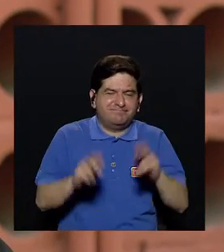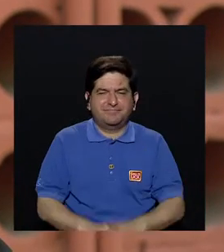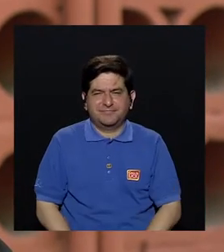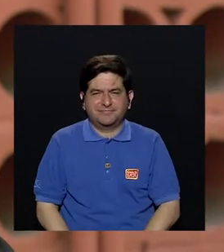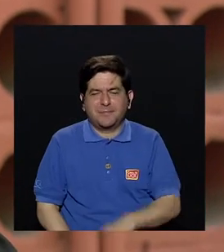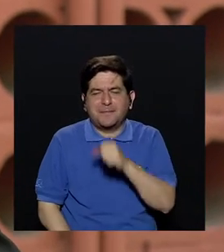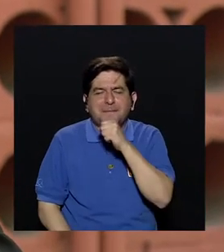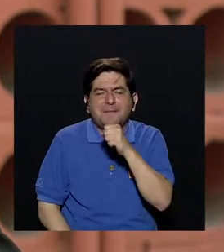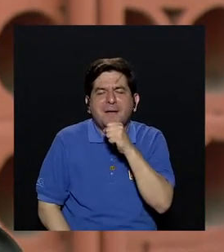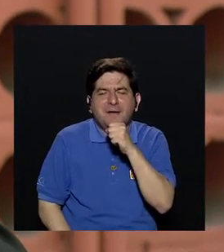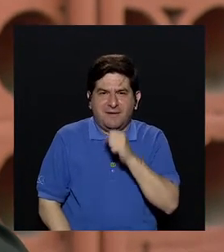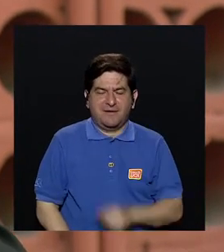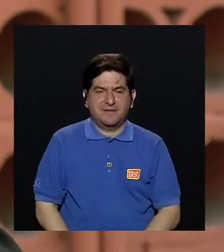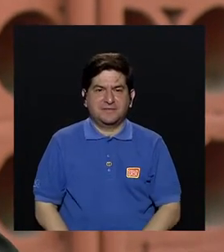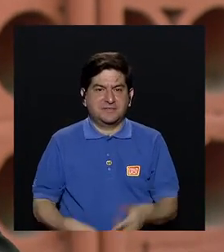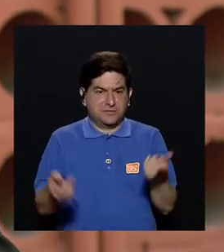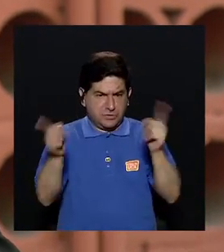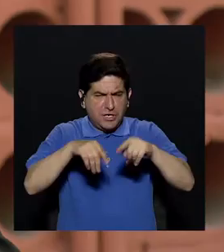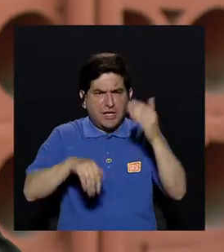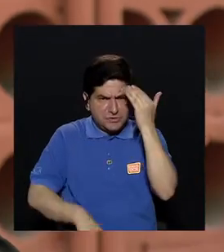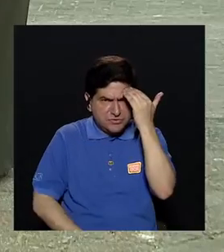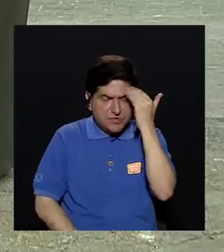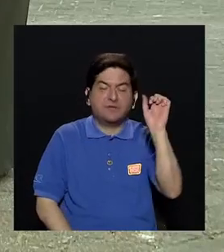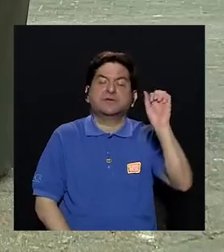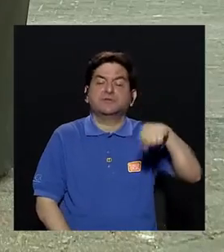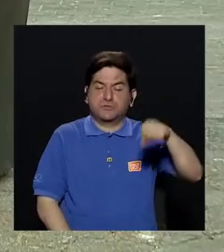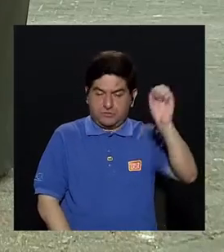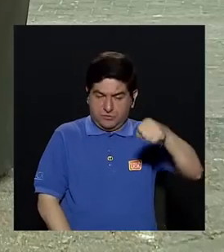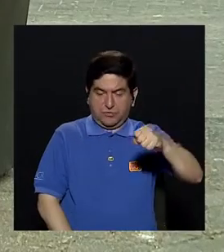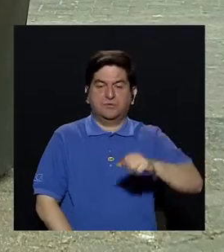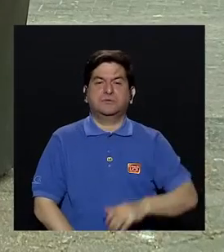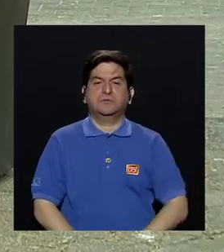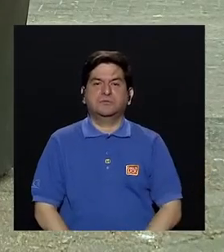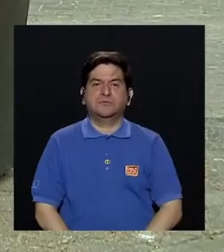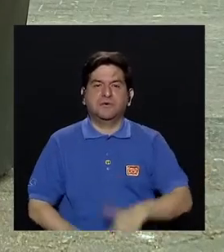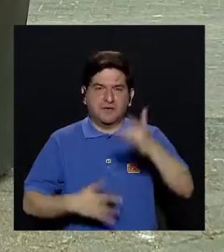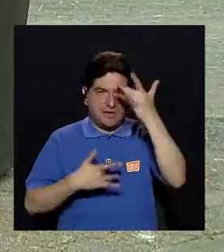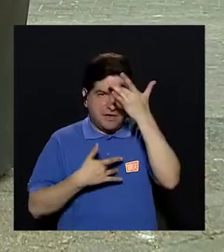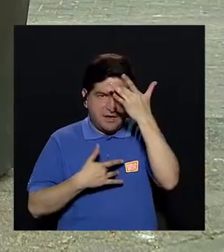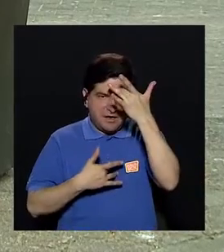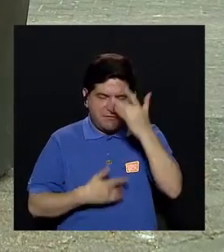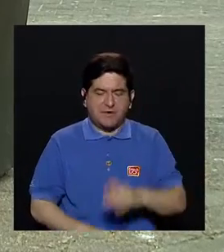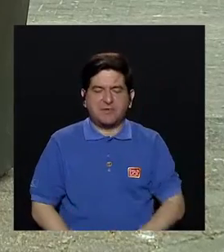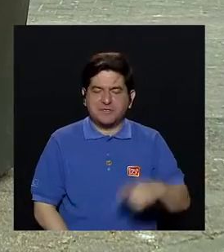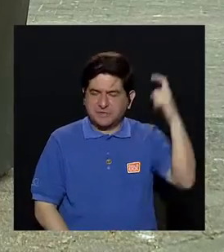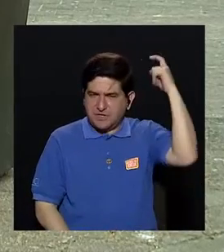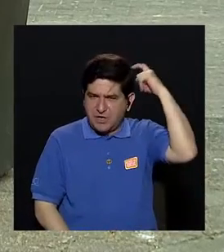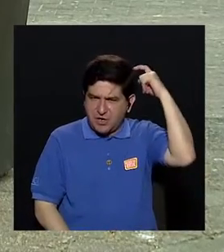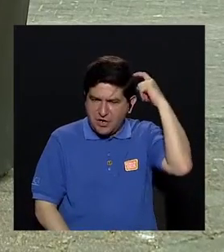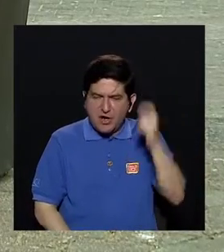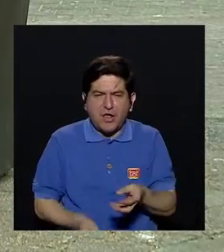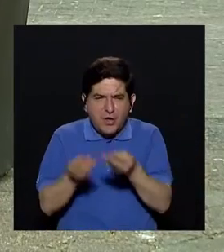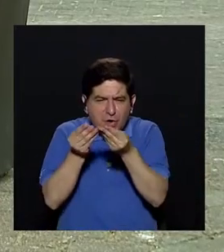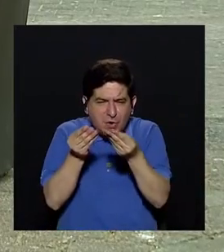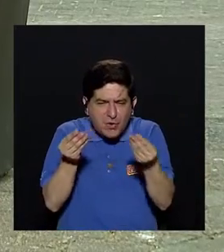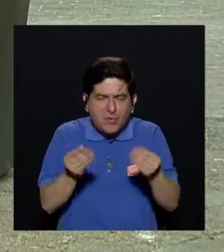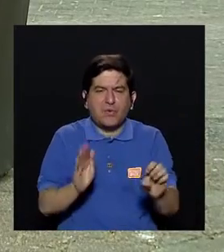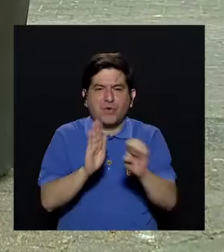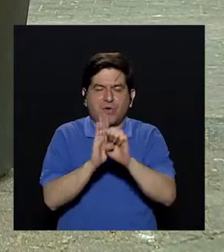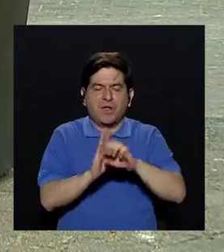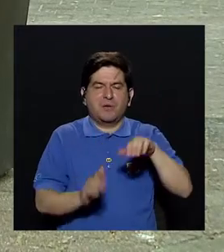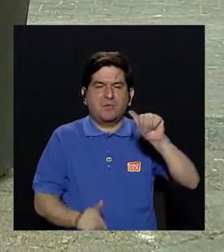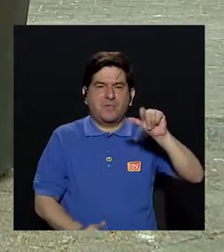por decirlo de alguna manera, y hay casos reportados. Sí, las enfermedades neurodegenerativas como la